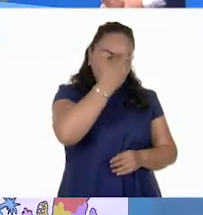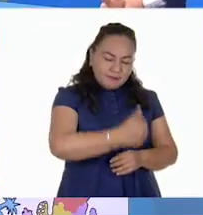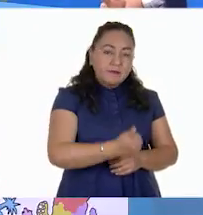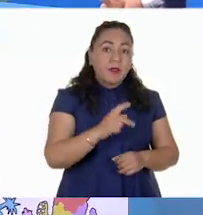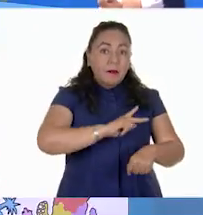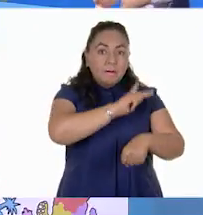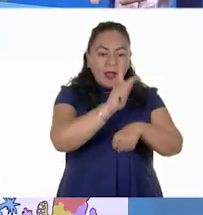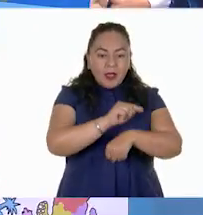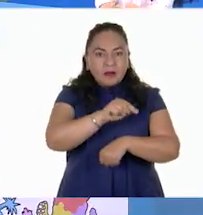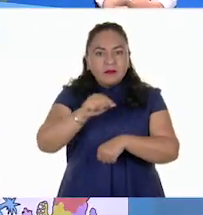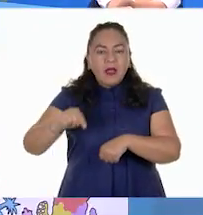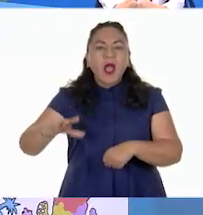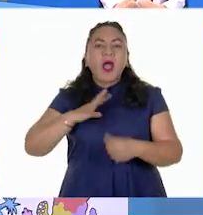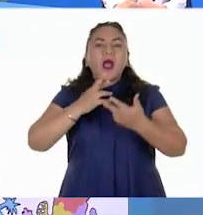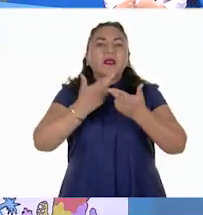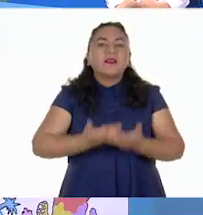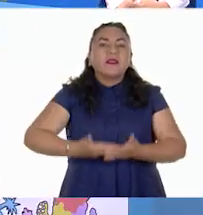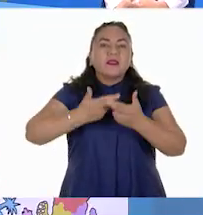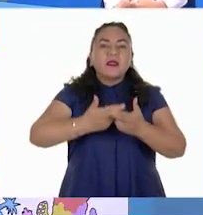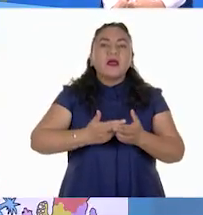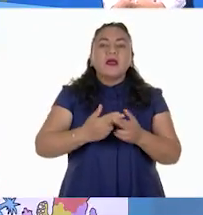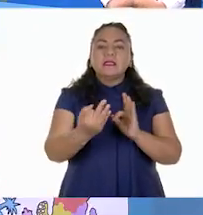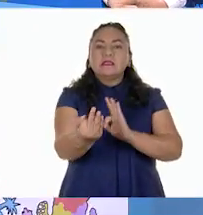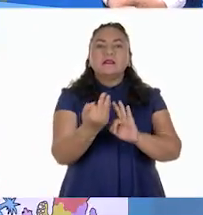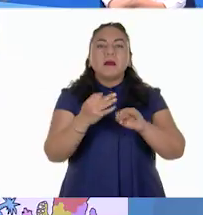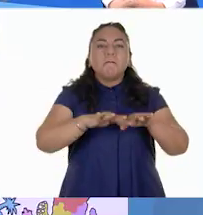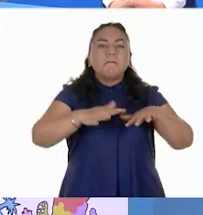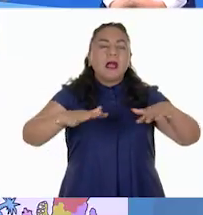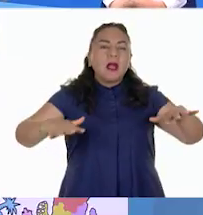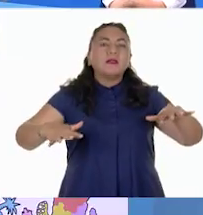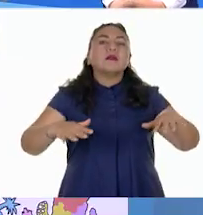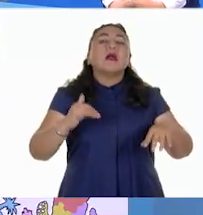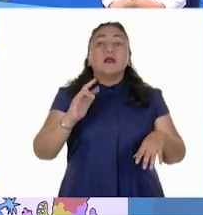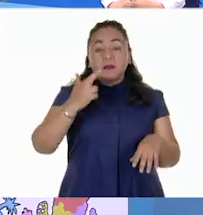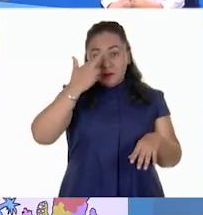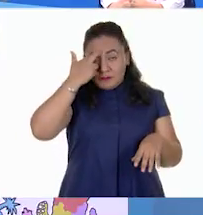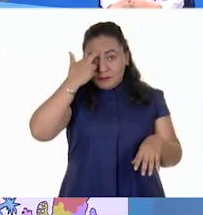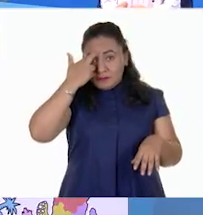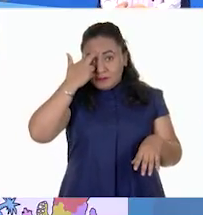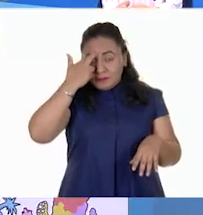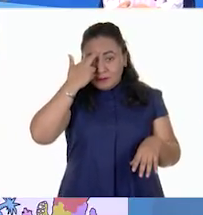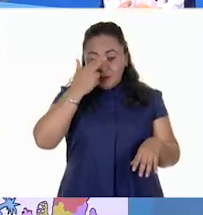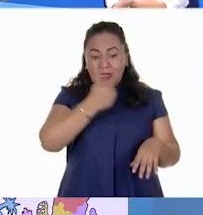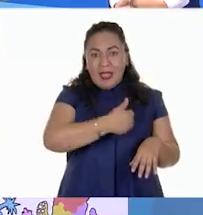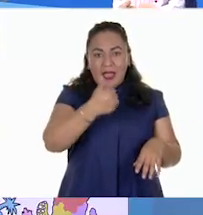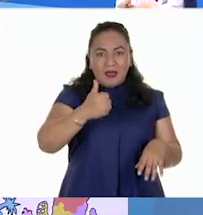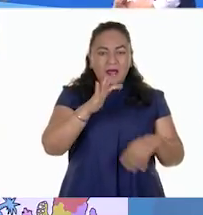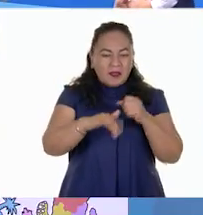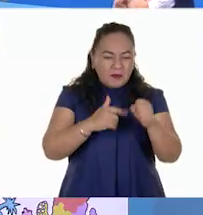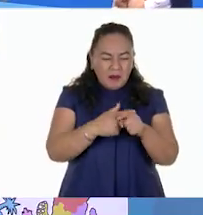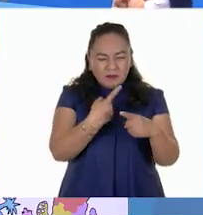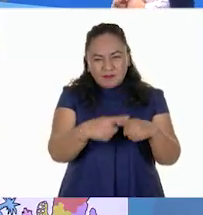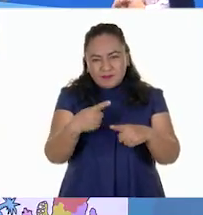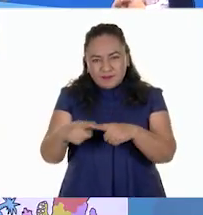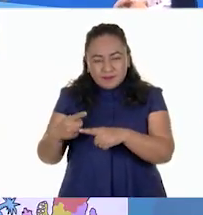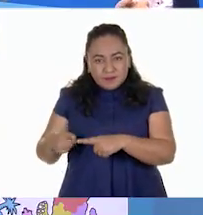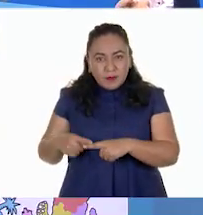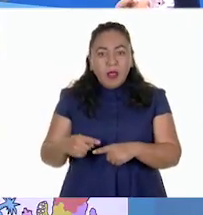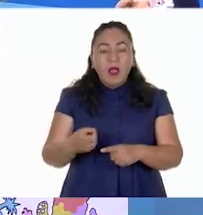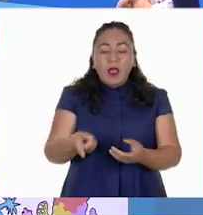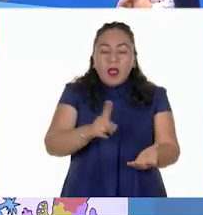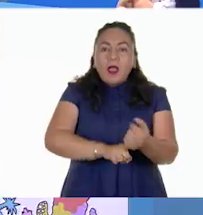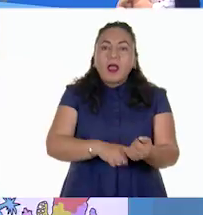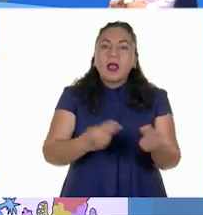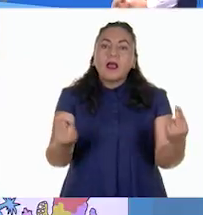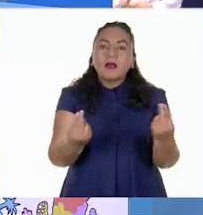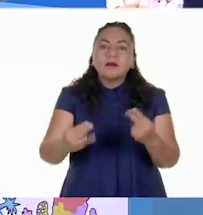estos países cuentan con extensas zonas costeras y también hay que recordar que cada especie para desarrollarse necesita de